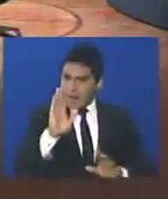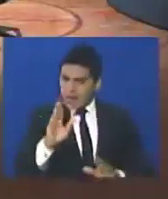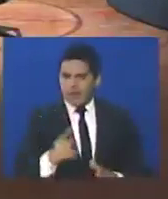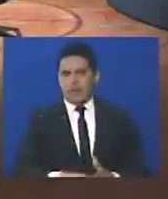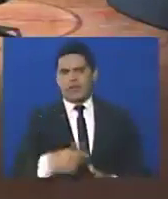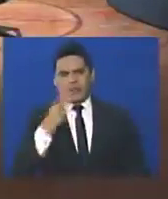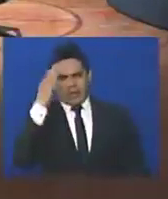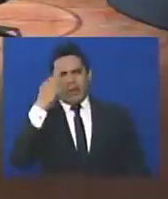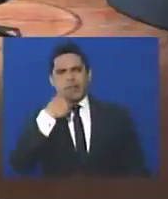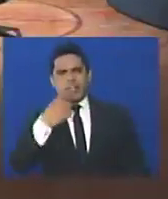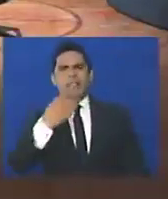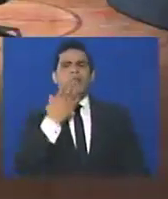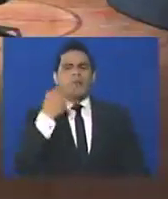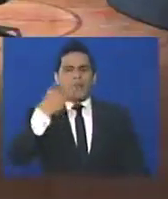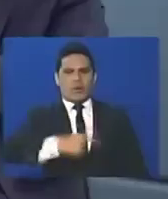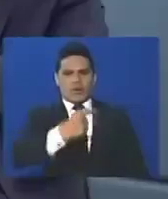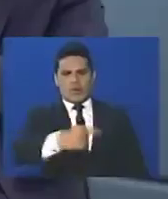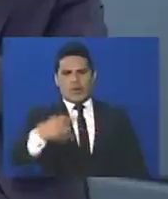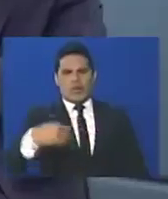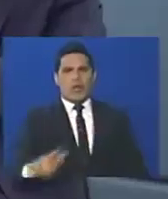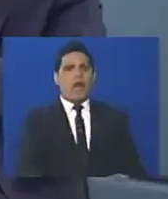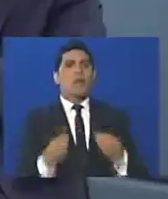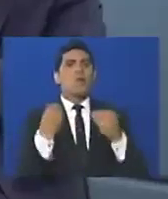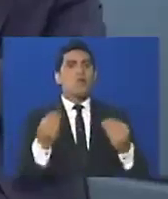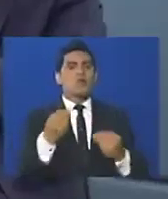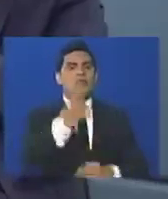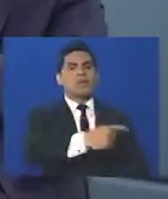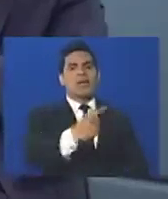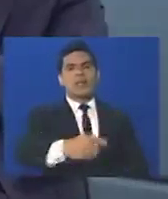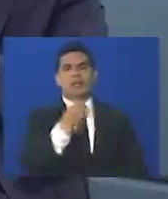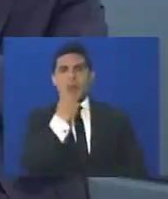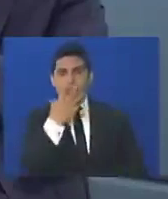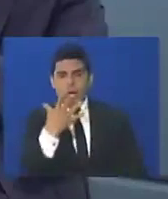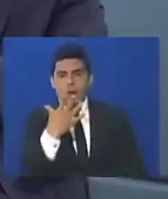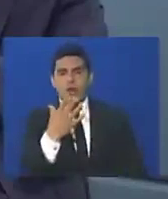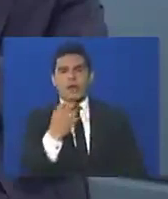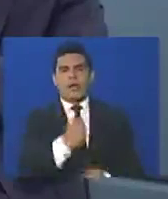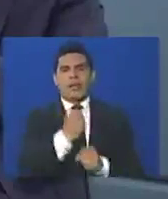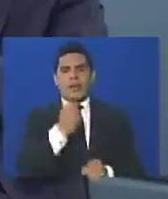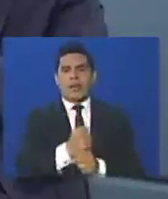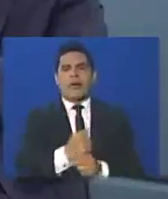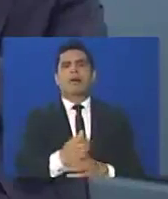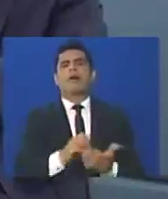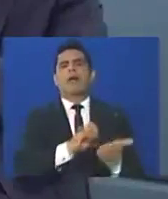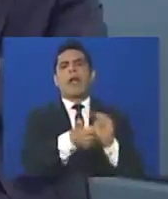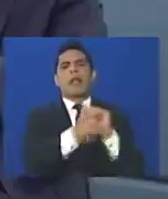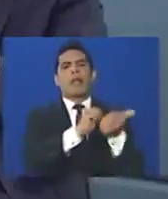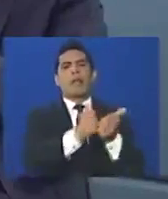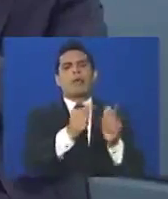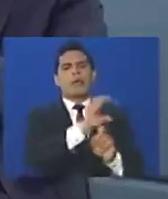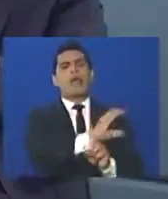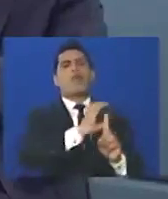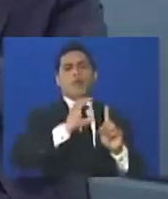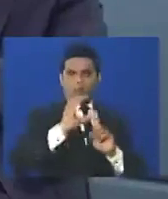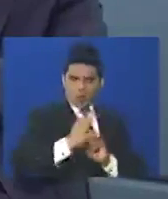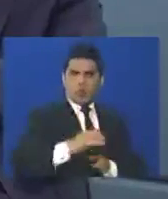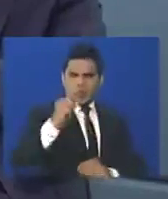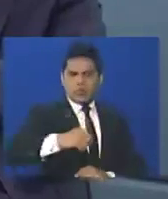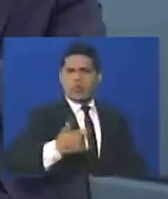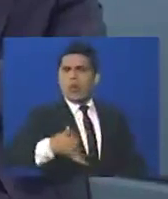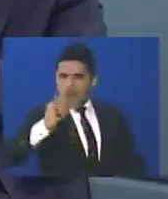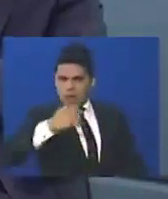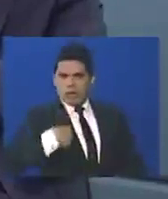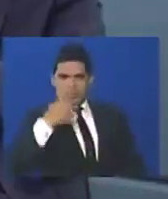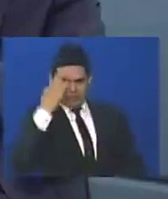distinto, es distinto, aquí hay gente, y mucha gente, y buena, que trabaja en el deporte, que trabaja en la cultura, que trabaja en el desarrollo